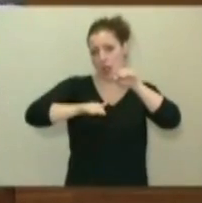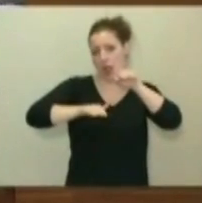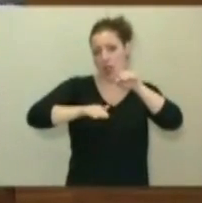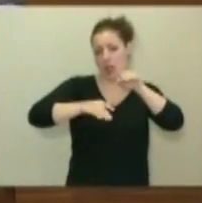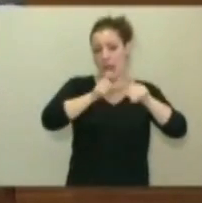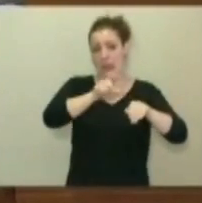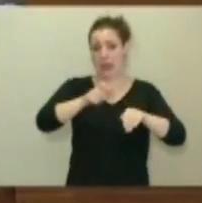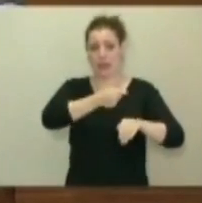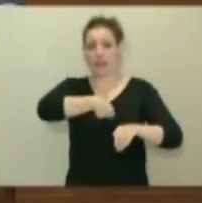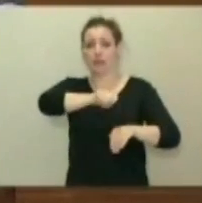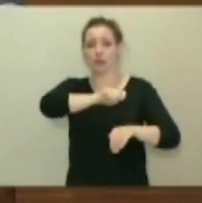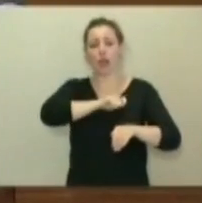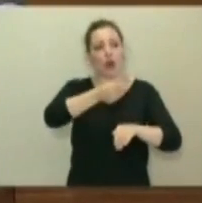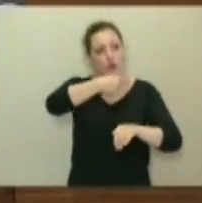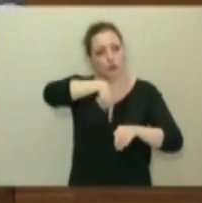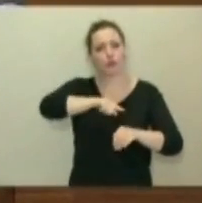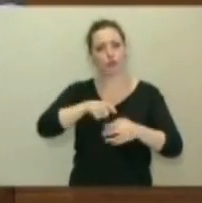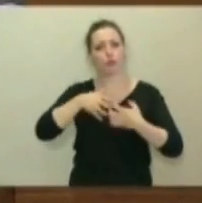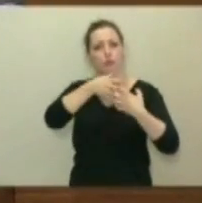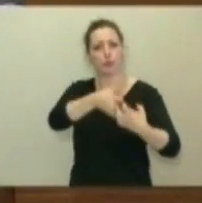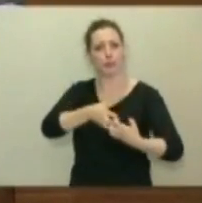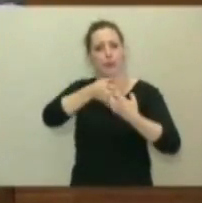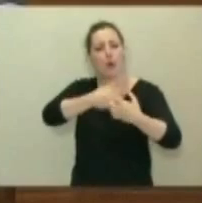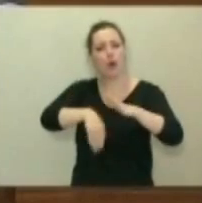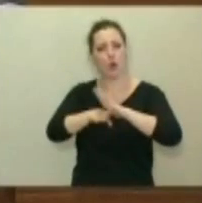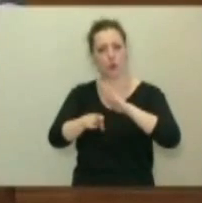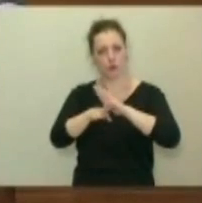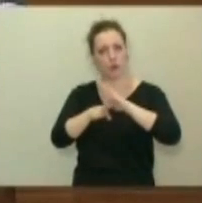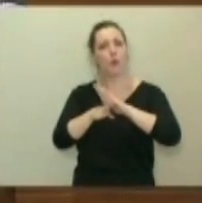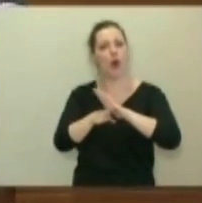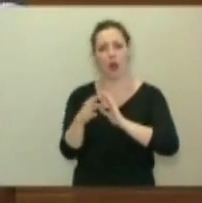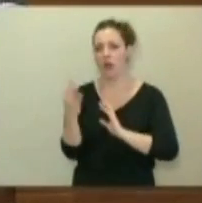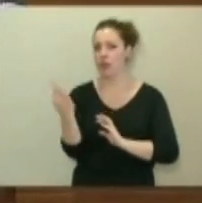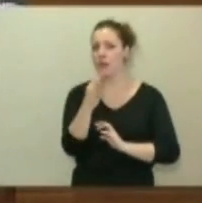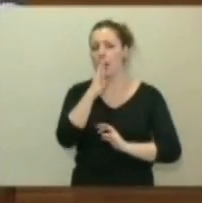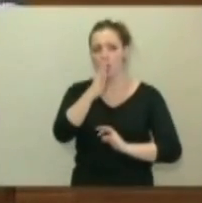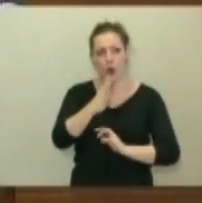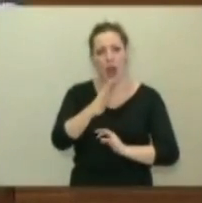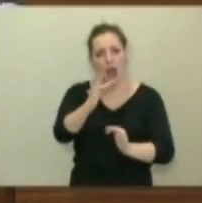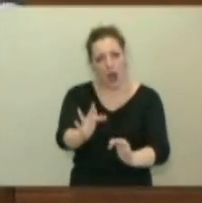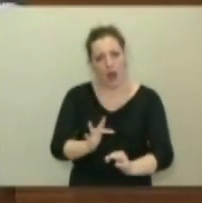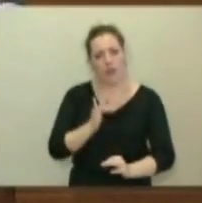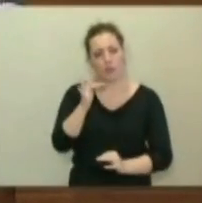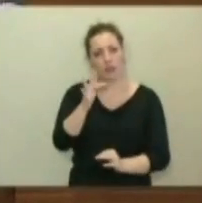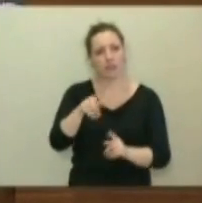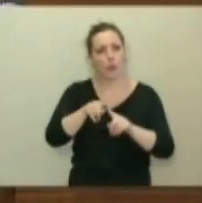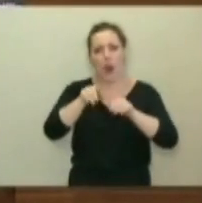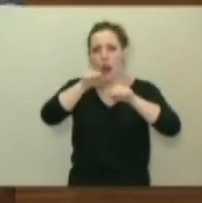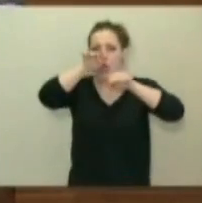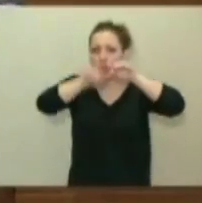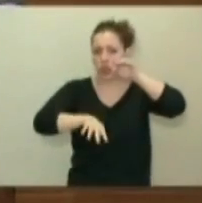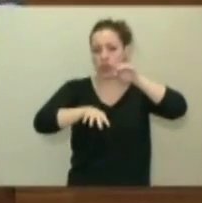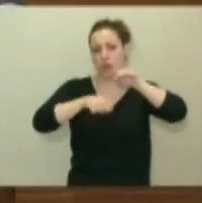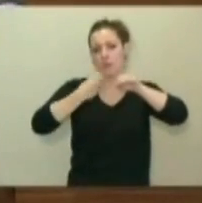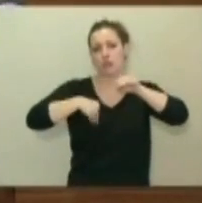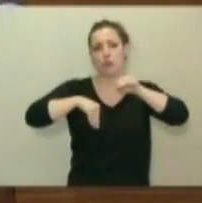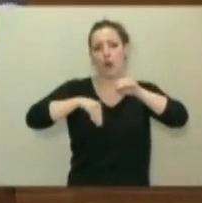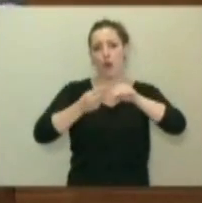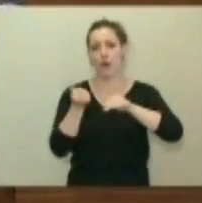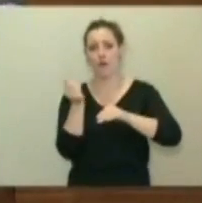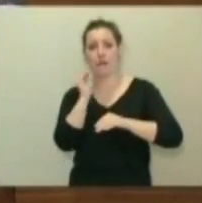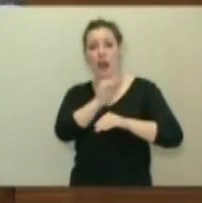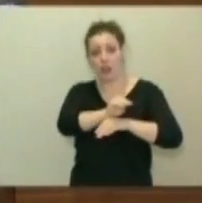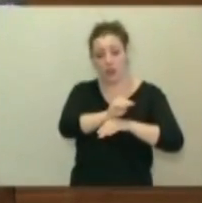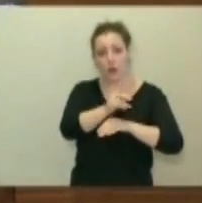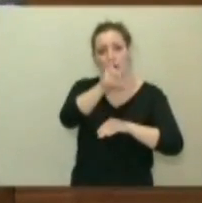nosotros hemos combatido y seguiremos combatiendo, porque además generan una desigualdad en la financiación, provocan